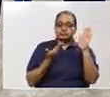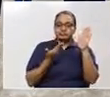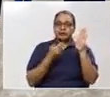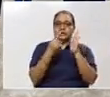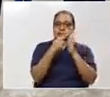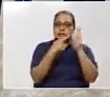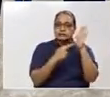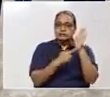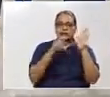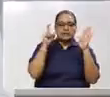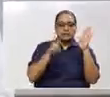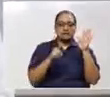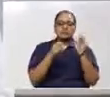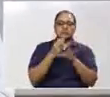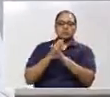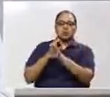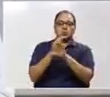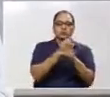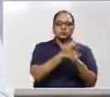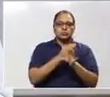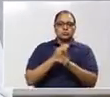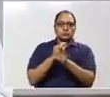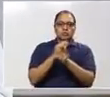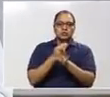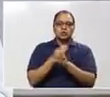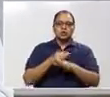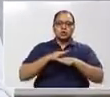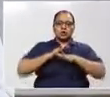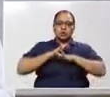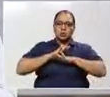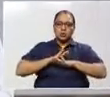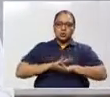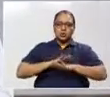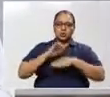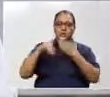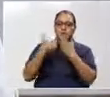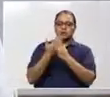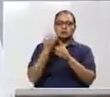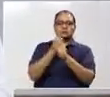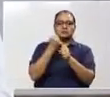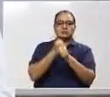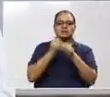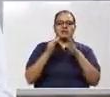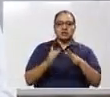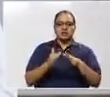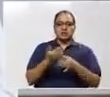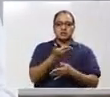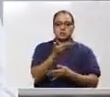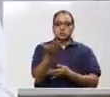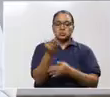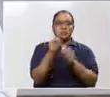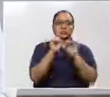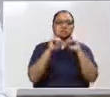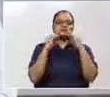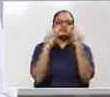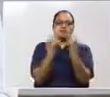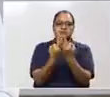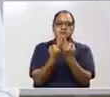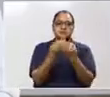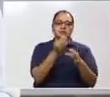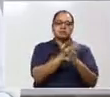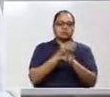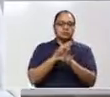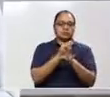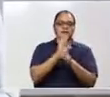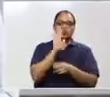podremos generar un gran respiro para todos los trabajadores y sus familias, logrando proteger sus